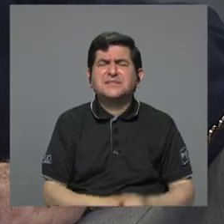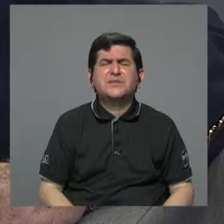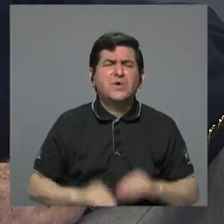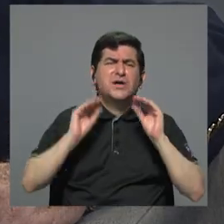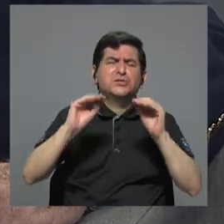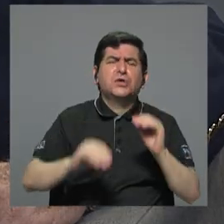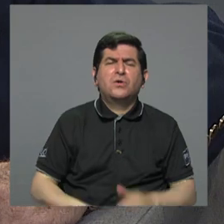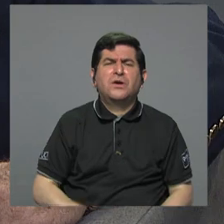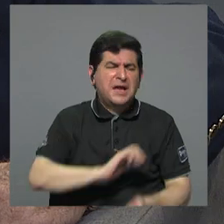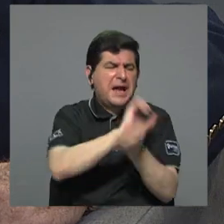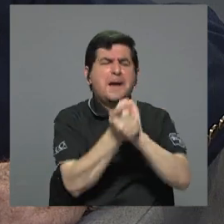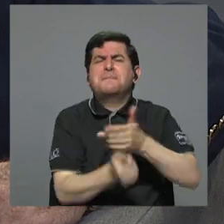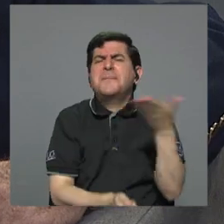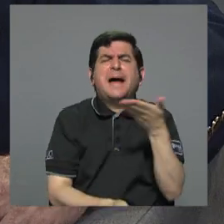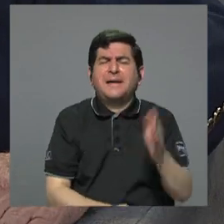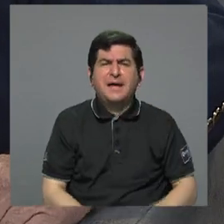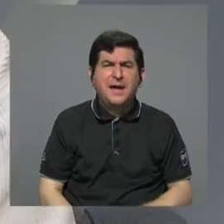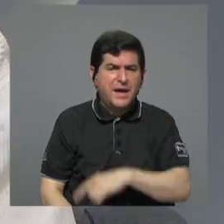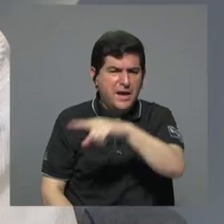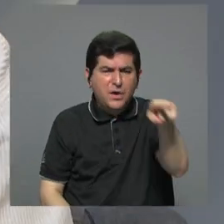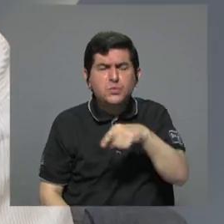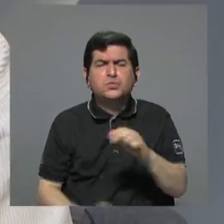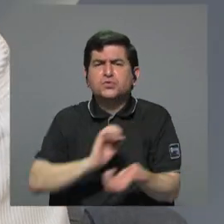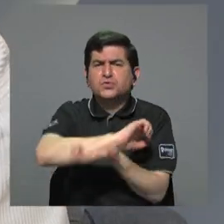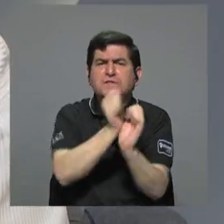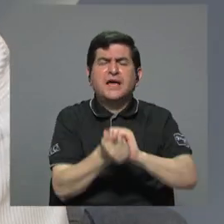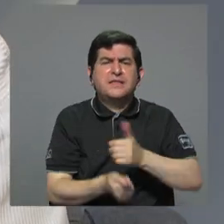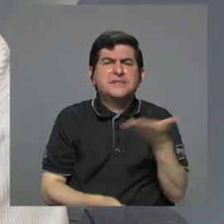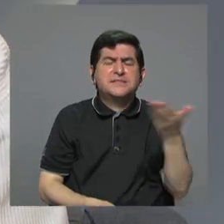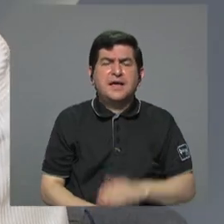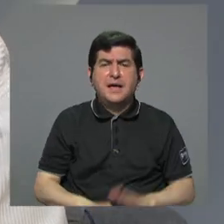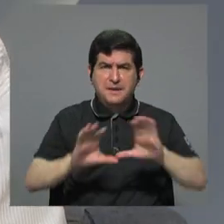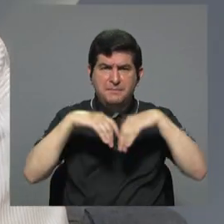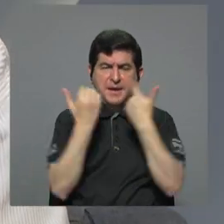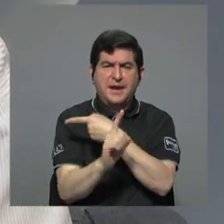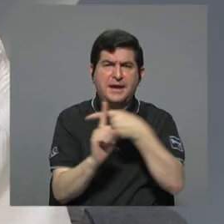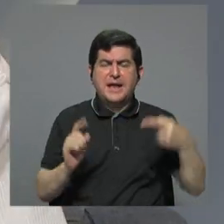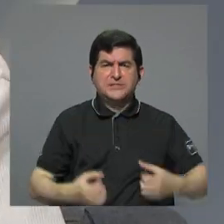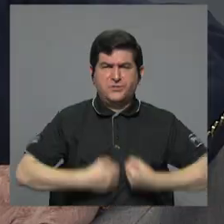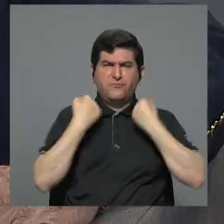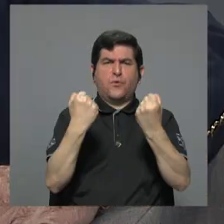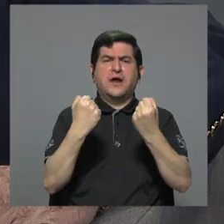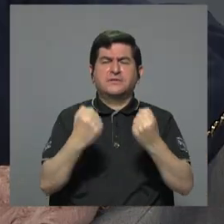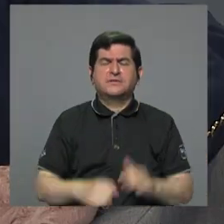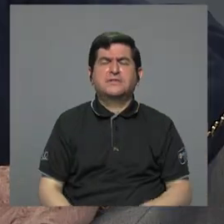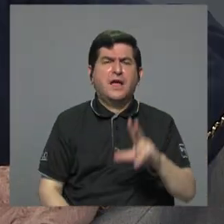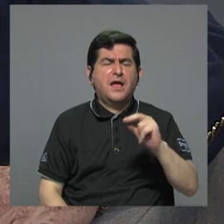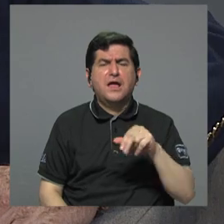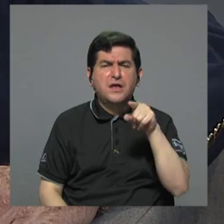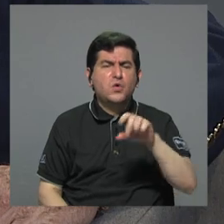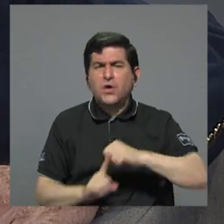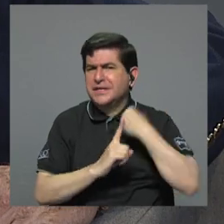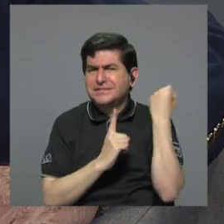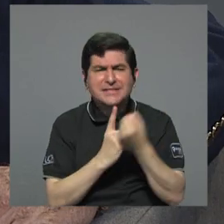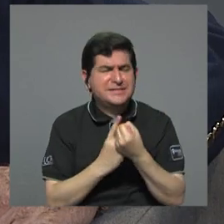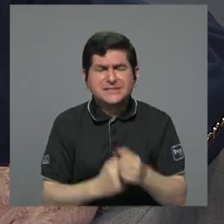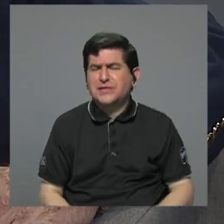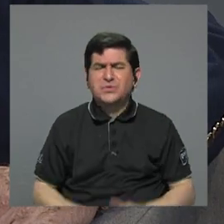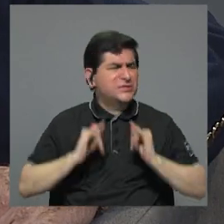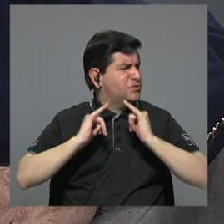O sea, ¿qué es lo que hay que cambiar? ¿Qué es lo que ustedes cambiarían para que efectivamente esa clase media se fortalezca? Ayer me hicieron esa pregunta.